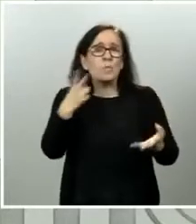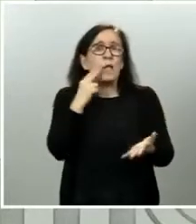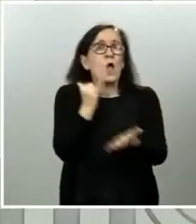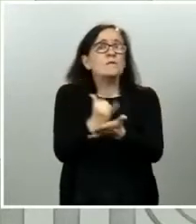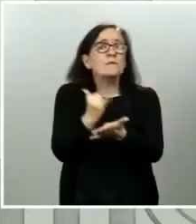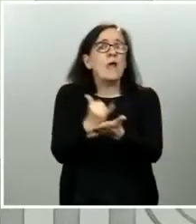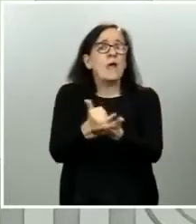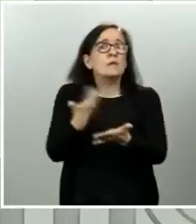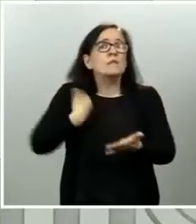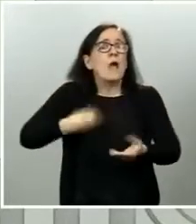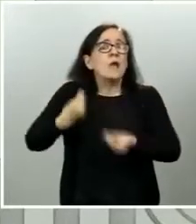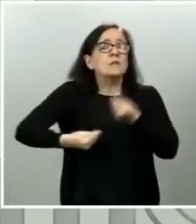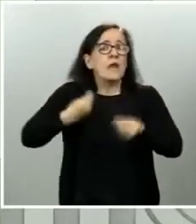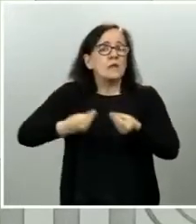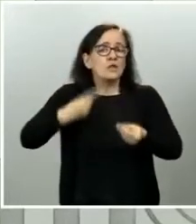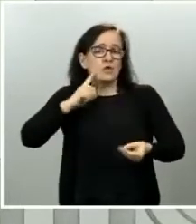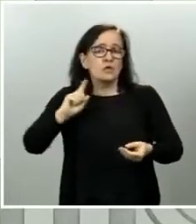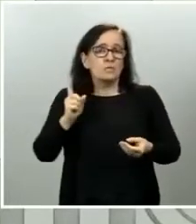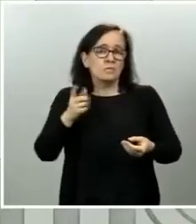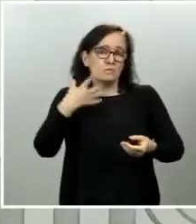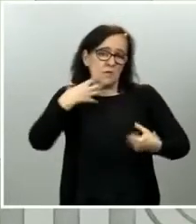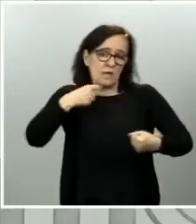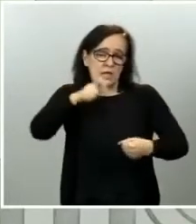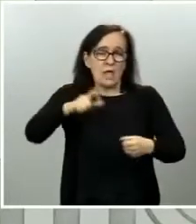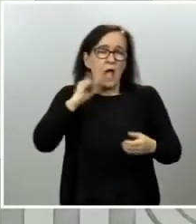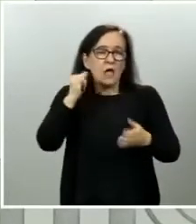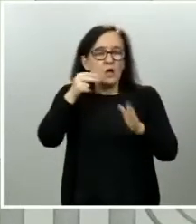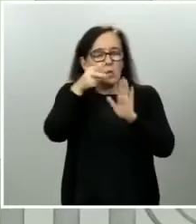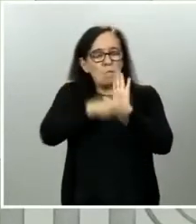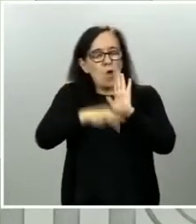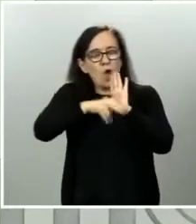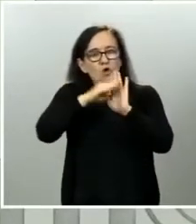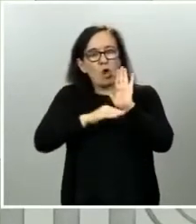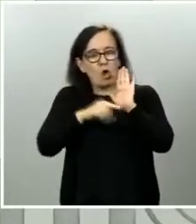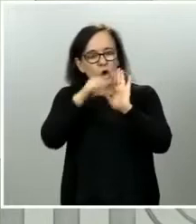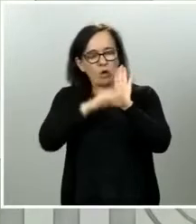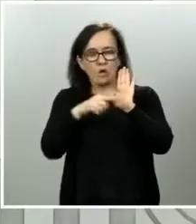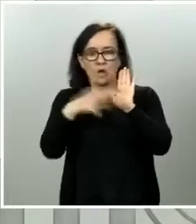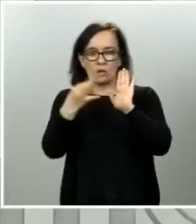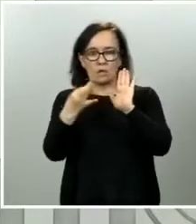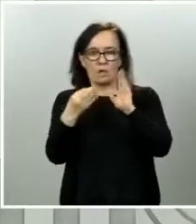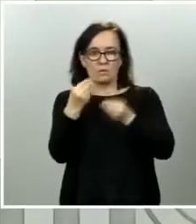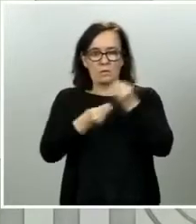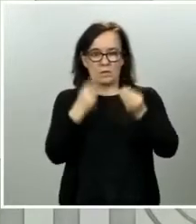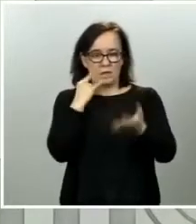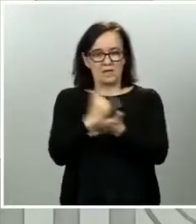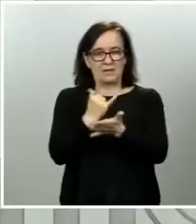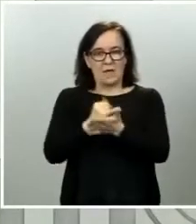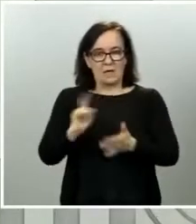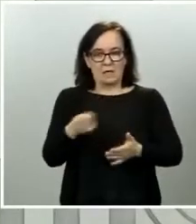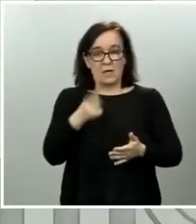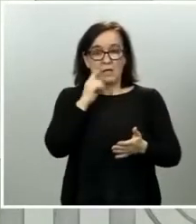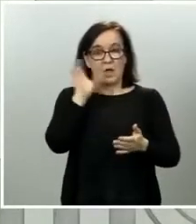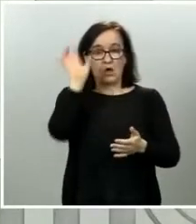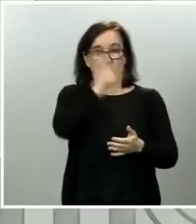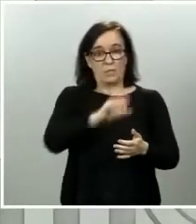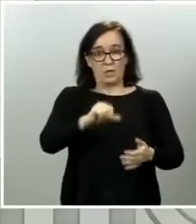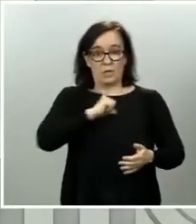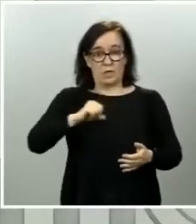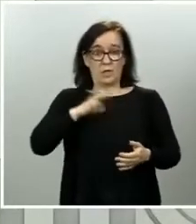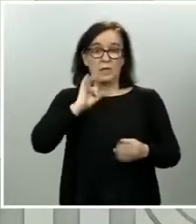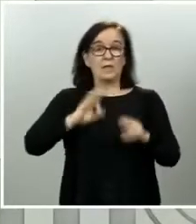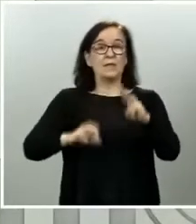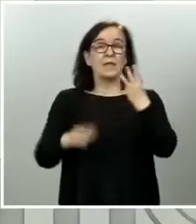realizados a profesionales sanitarios. Hay unos protocolos conforme a los cuales se tienen que administrar los test y las comunidades autónomas se tienen ellos. Y tercero,